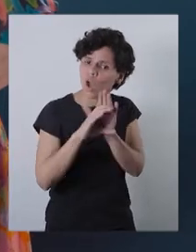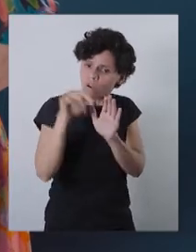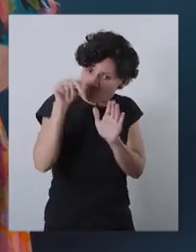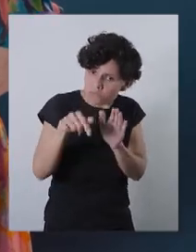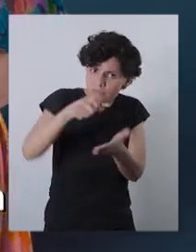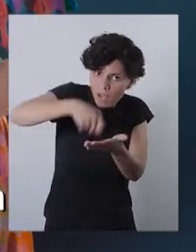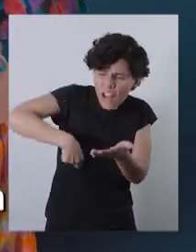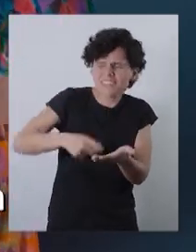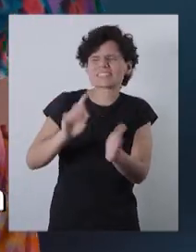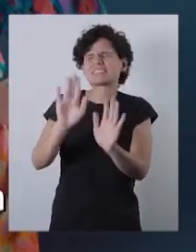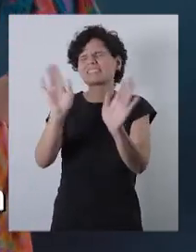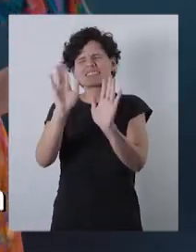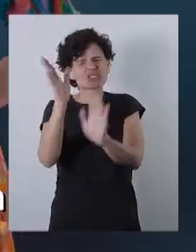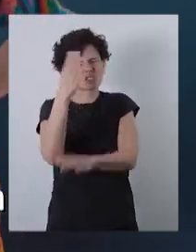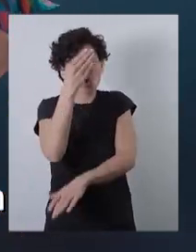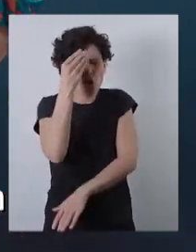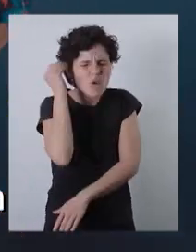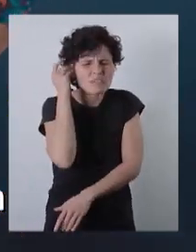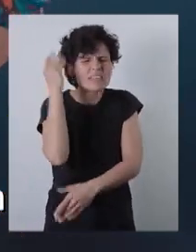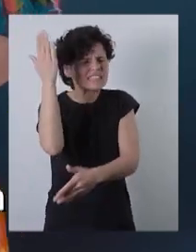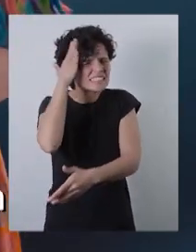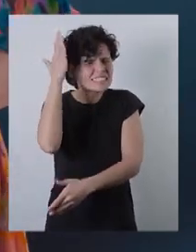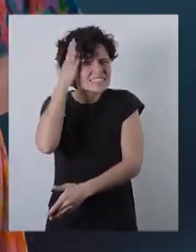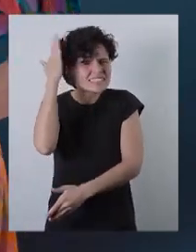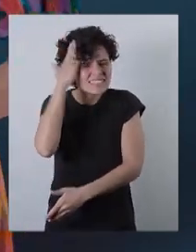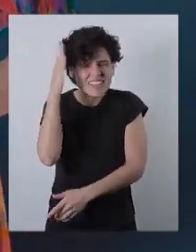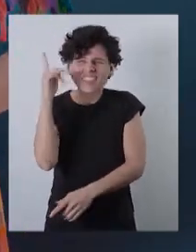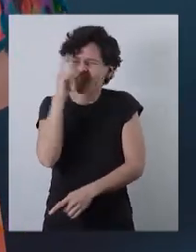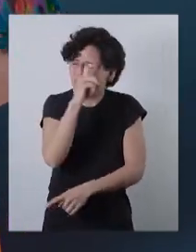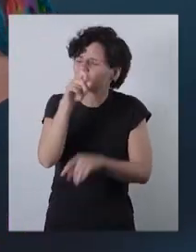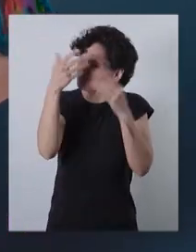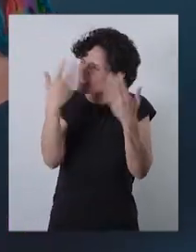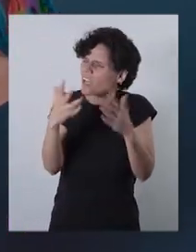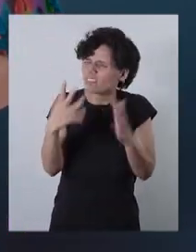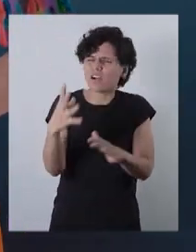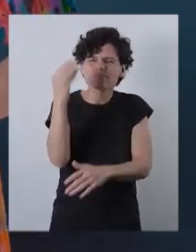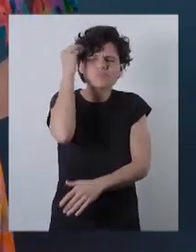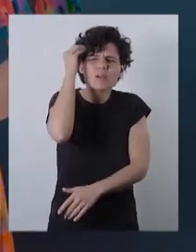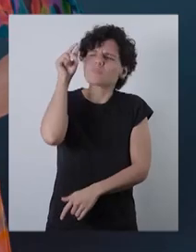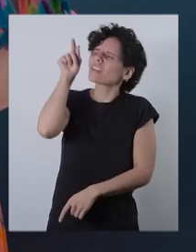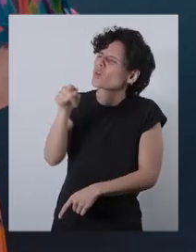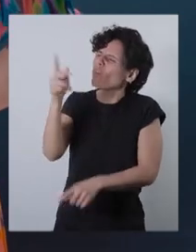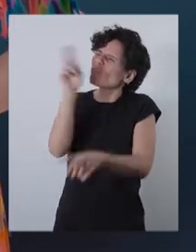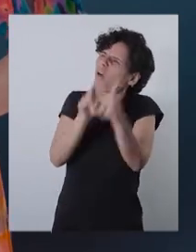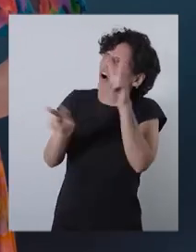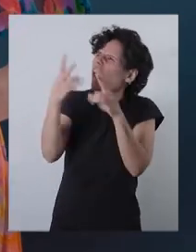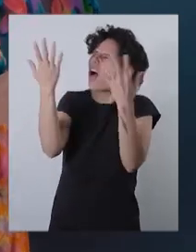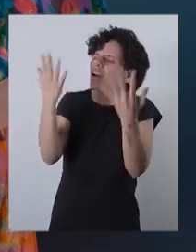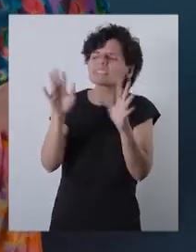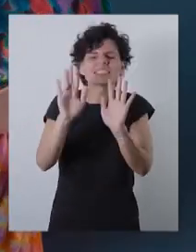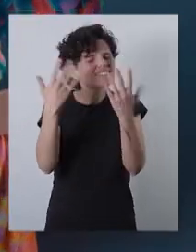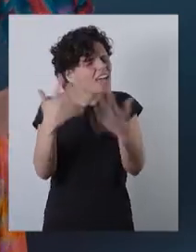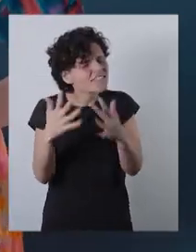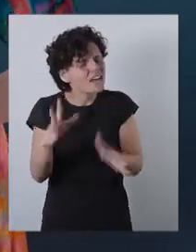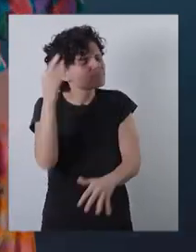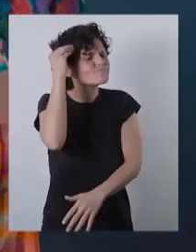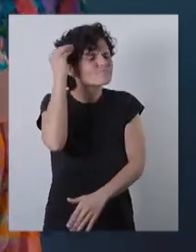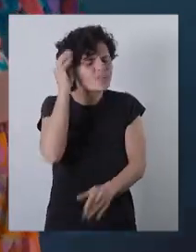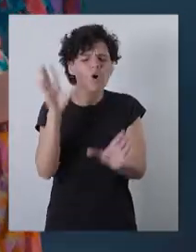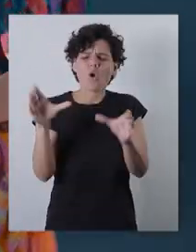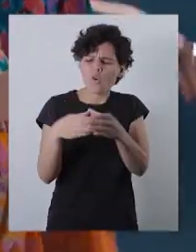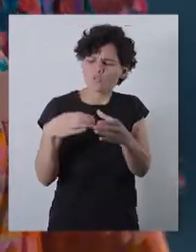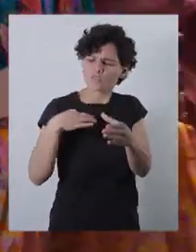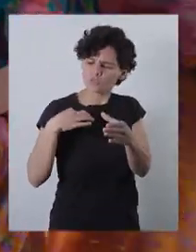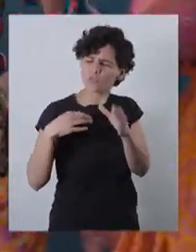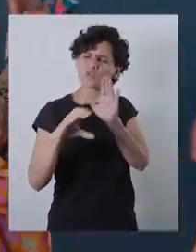constitucional. Me cuesta que metérmelo en la cabeza y le ponís la raya. Pero ya lo tengo, la tenís que concentrar. lo tengo, ahora se llama